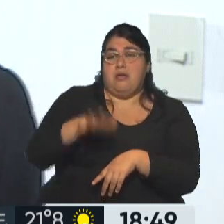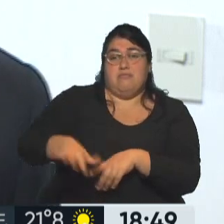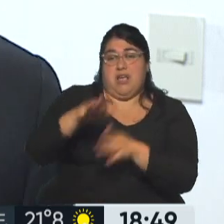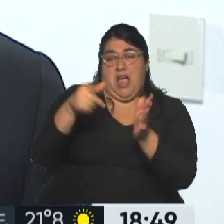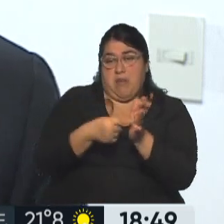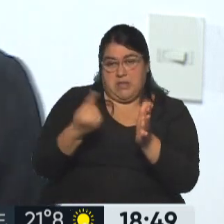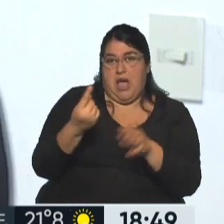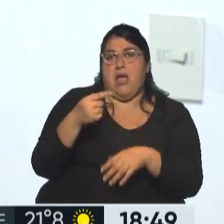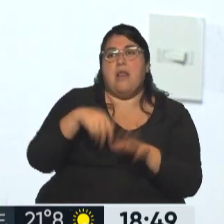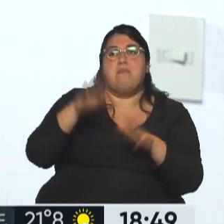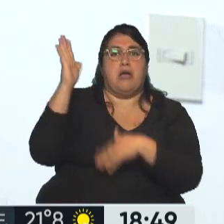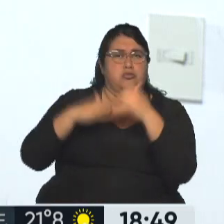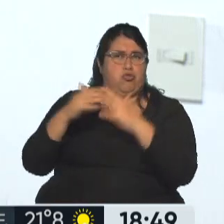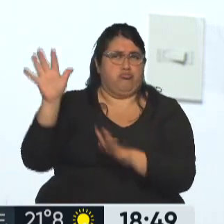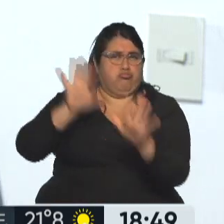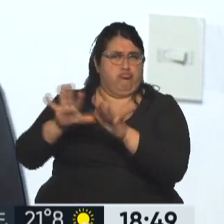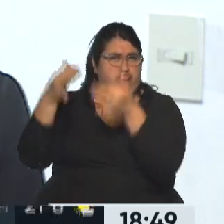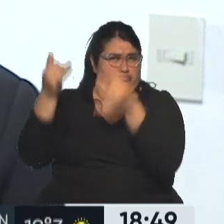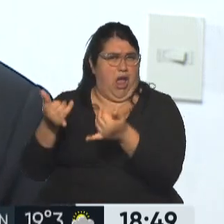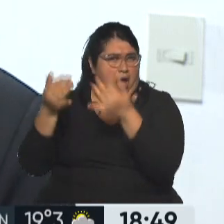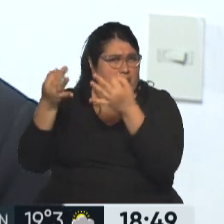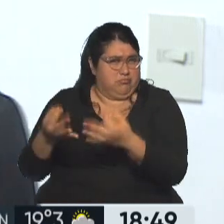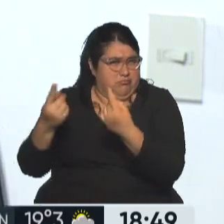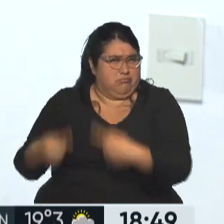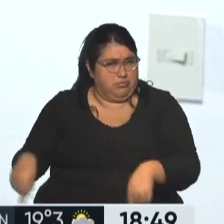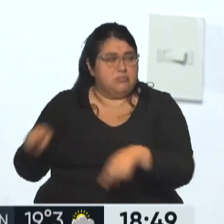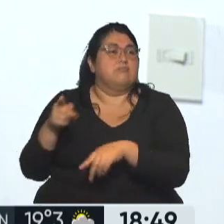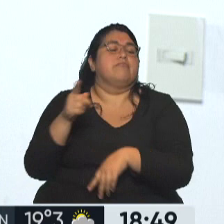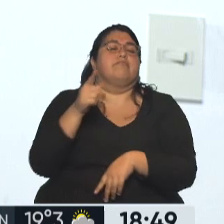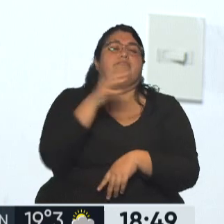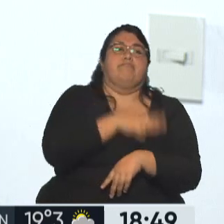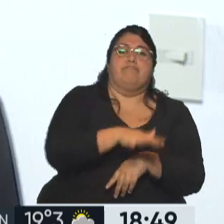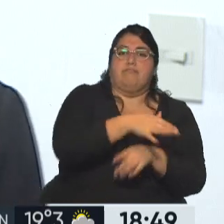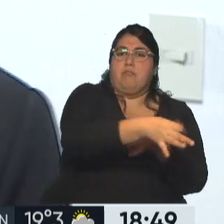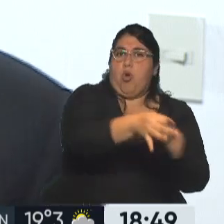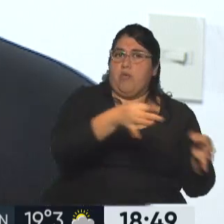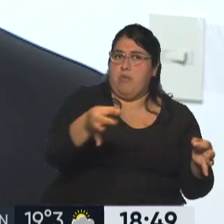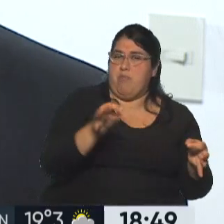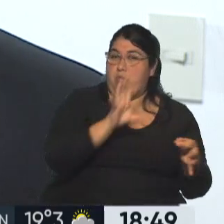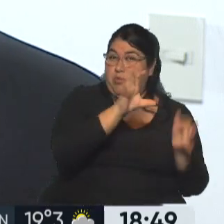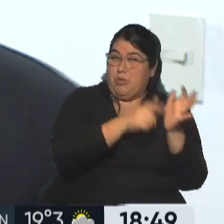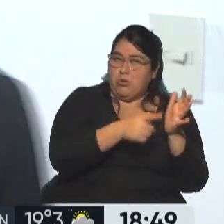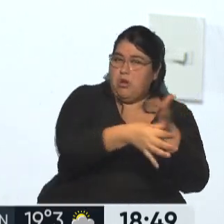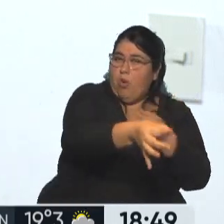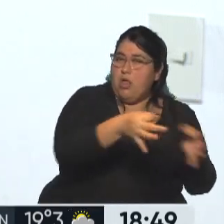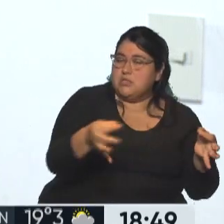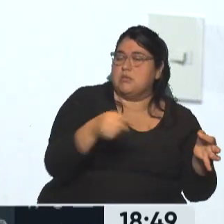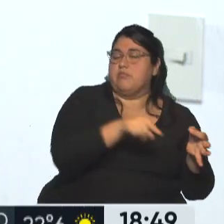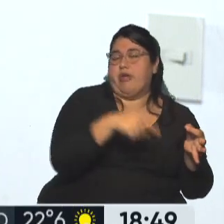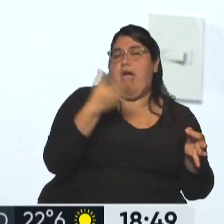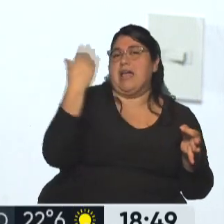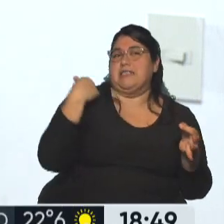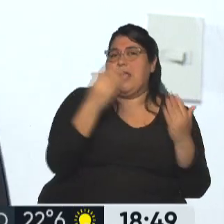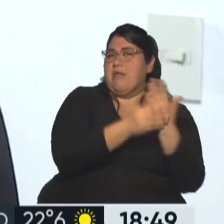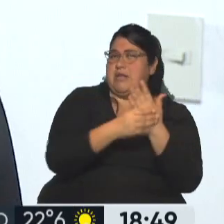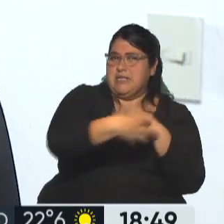que igual es la que más infraestructura tiene en términos relativos, ocurrió en varios municipios de la provincia de Buenos Aires. Así que ayer estuvimos con los